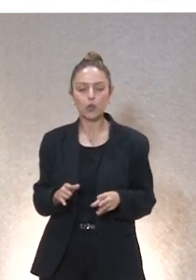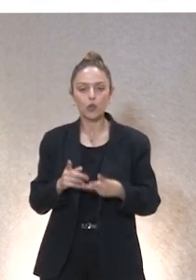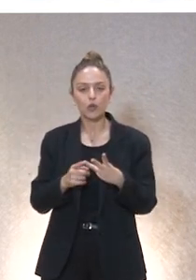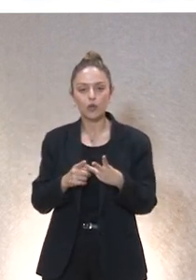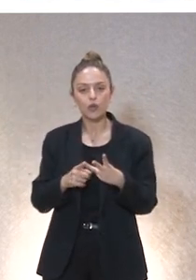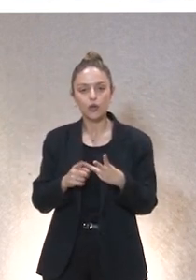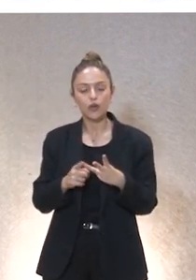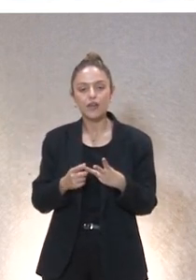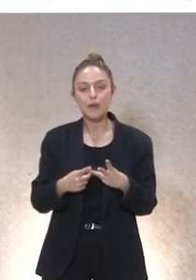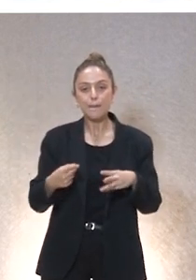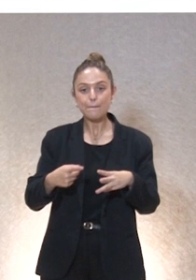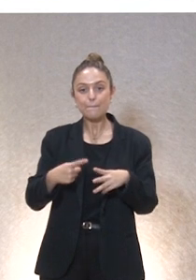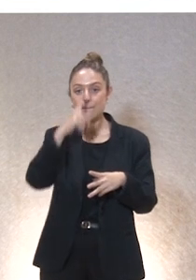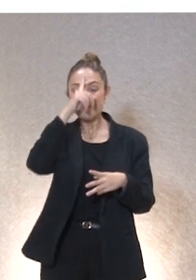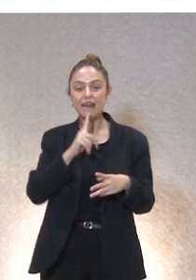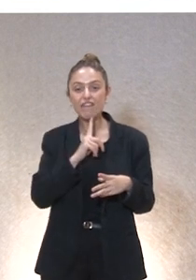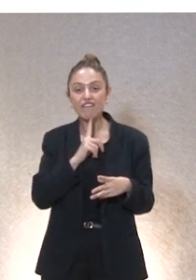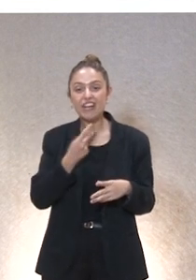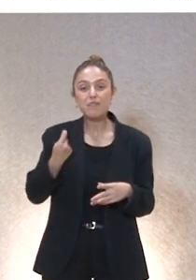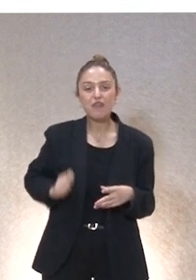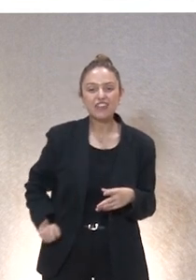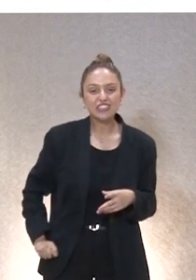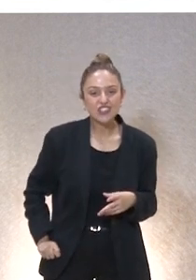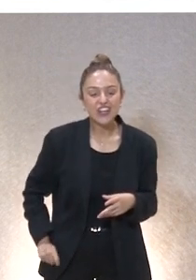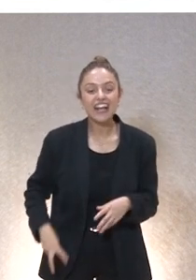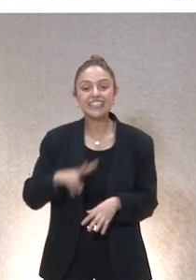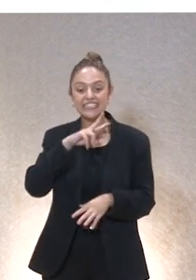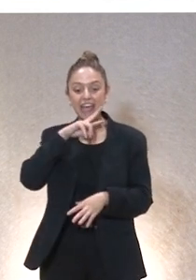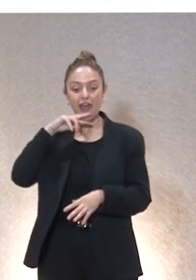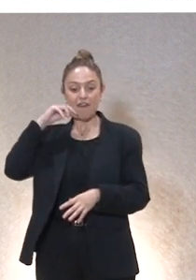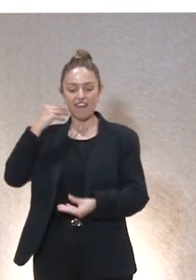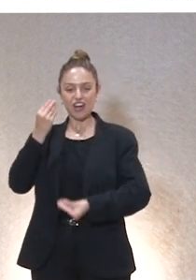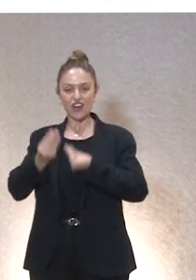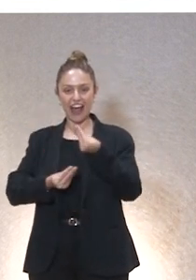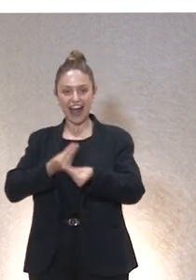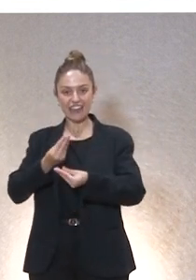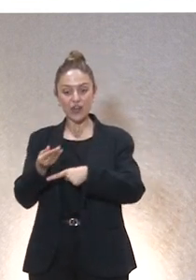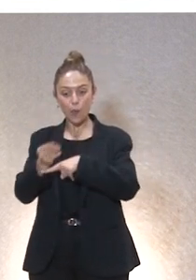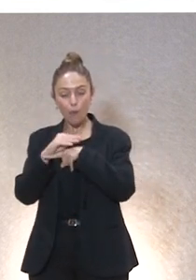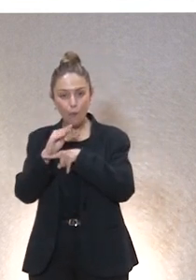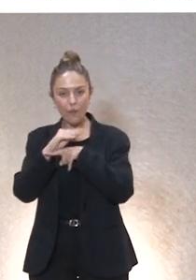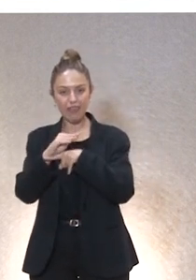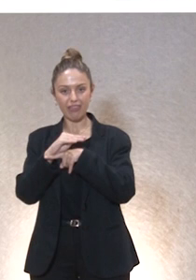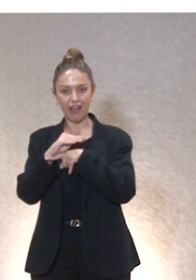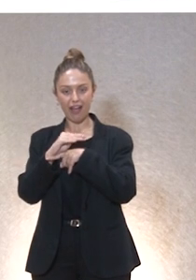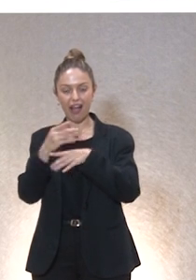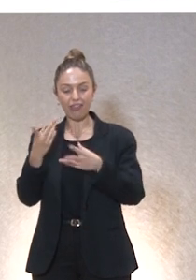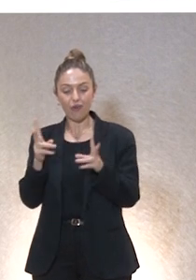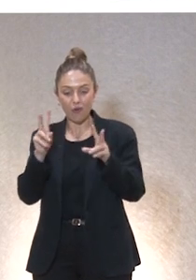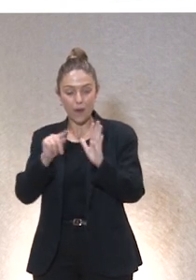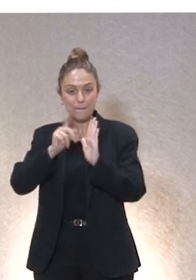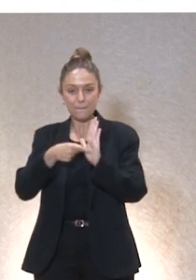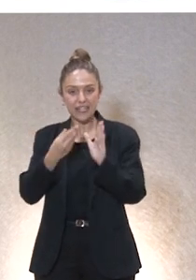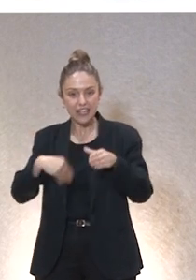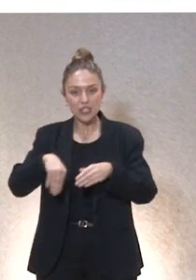sería el perfil de profesionales que son conscientes del valor que están generando es decir el cuidado del otro en clave de plena inclusión